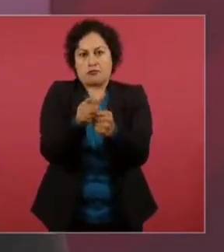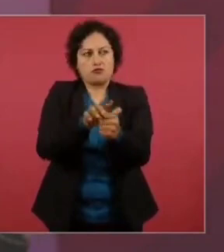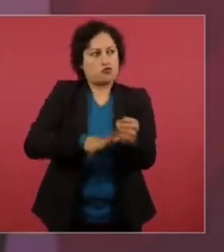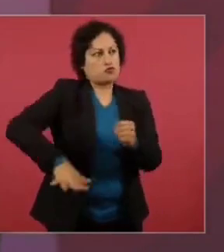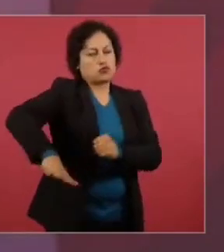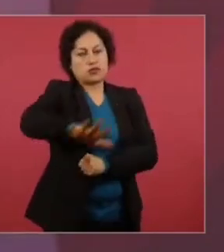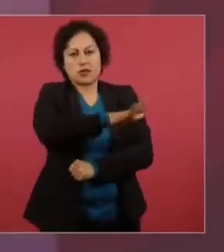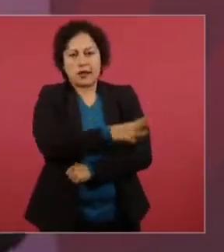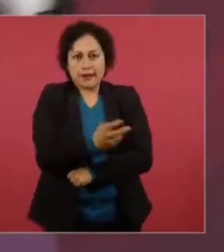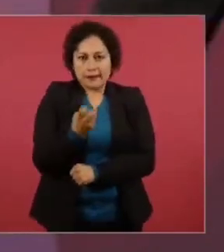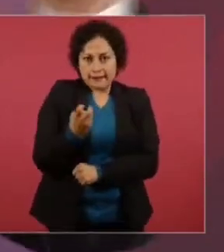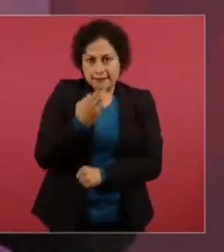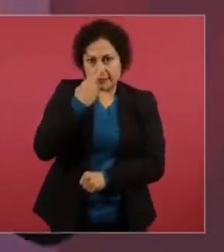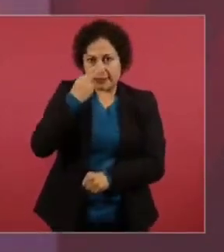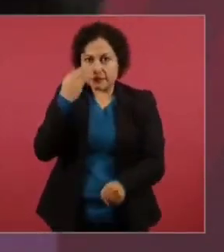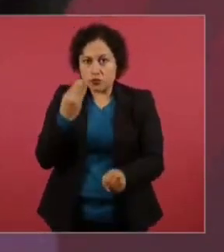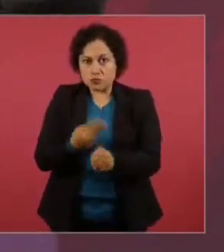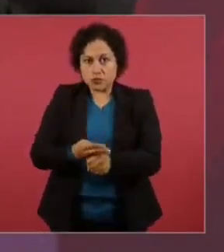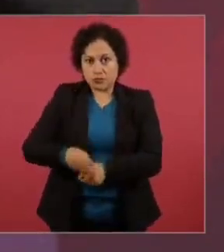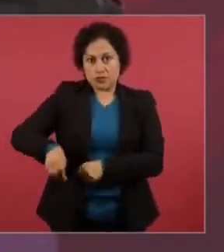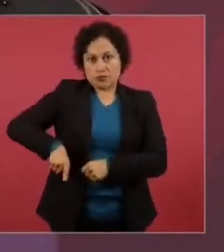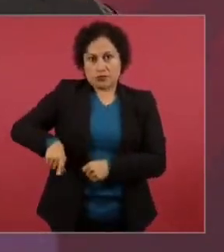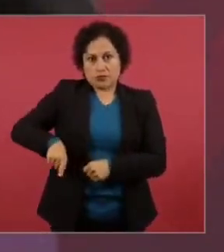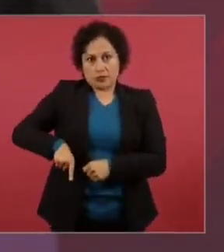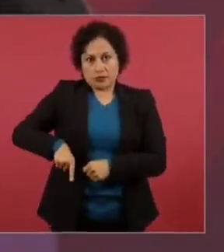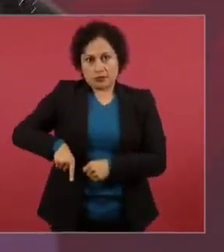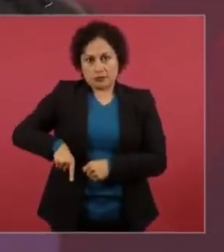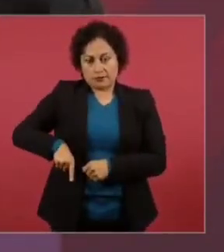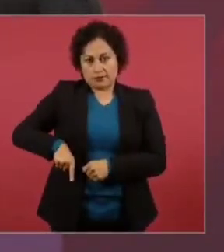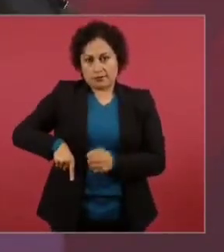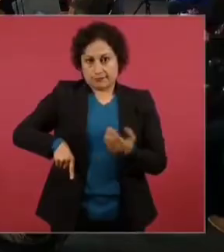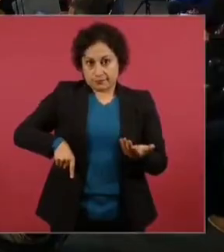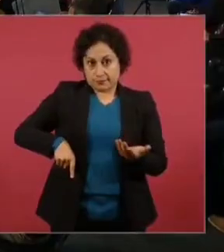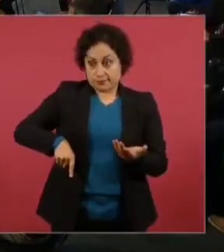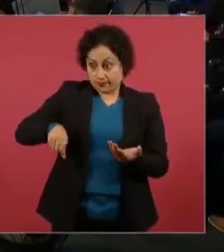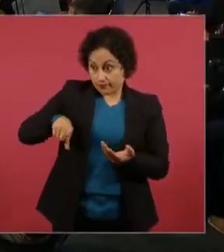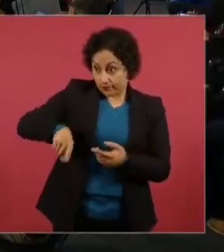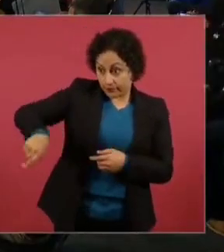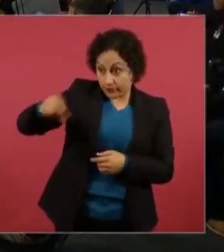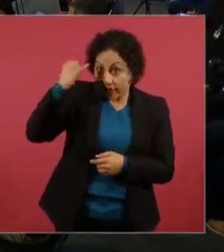Entonces, no estoy de acuerdo con esas políticas, nunca voy a estar de acuerdo.